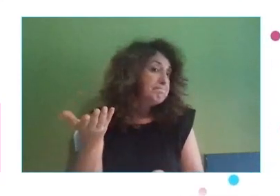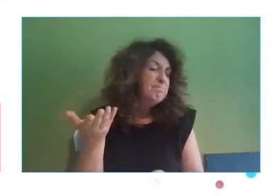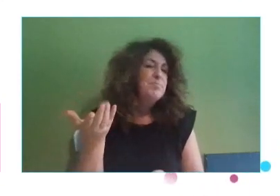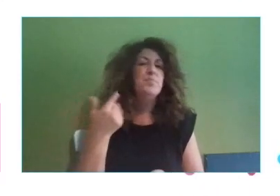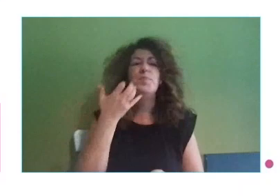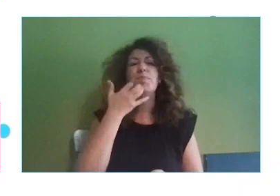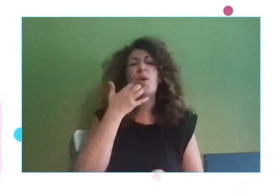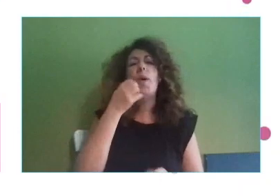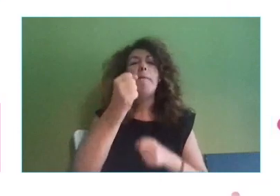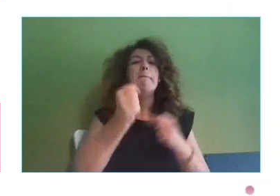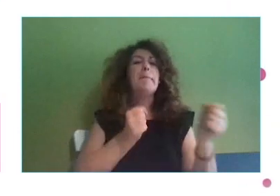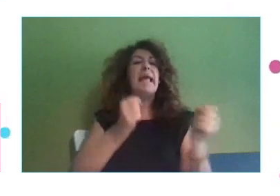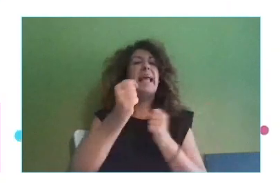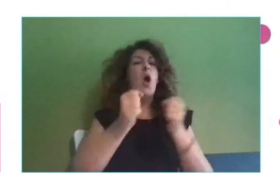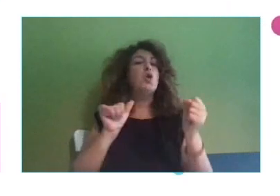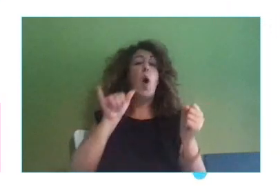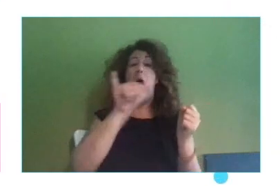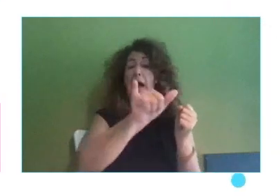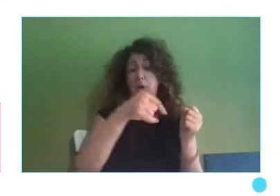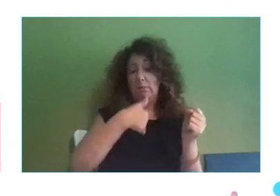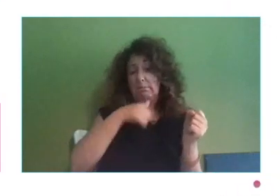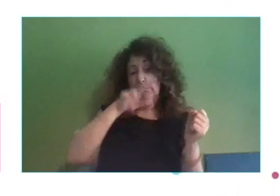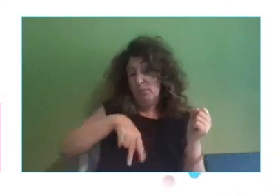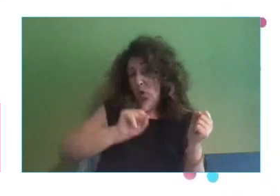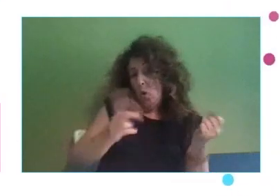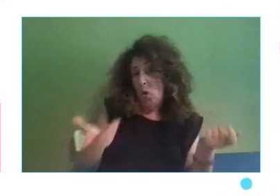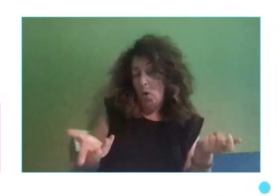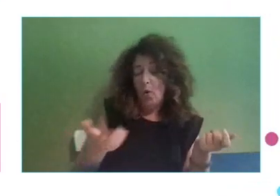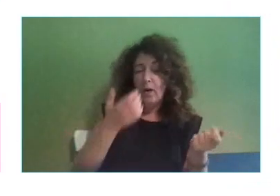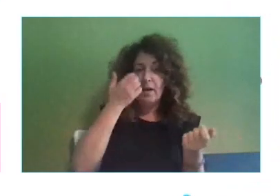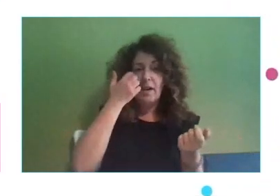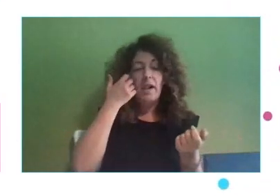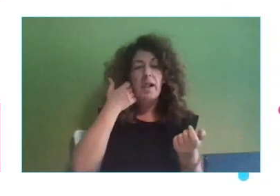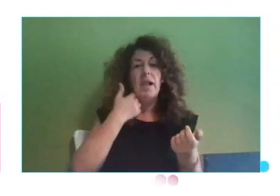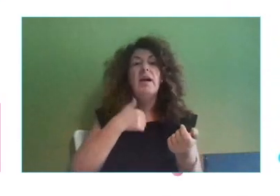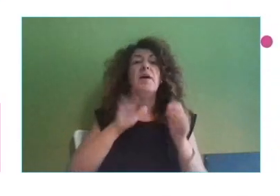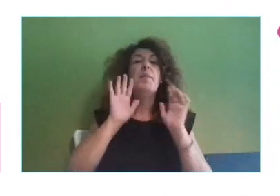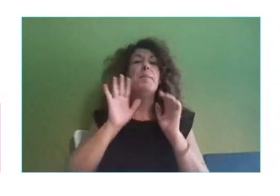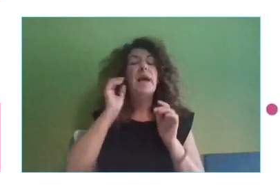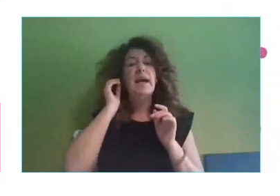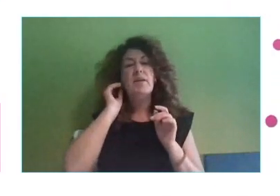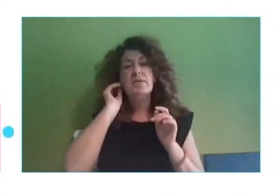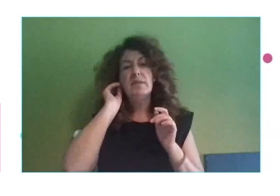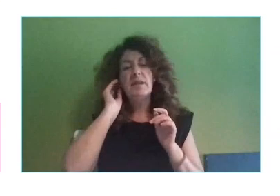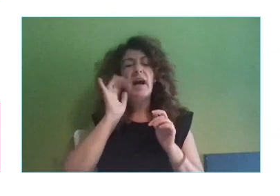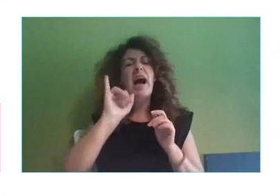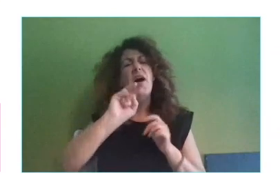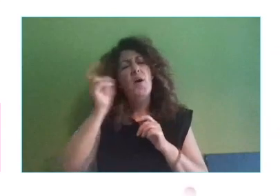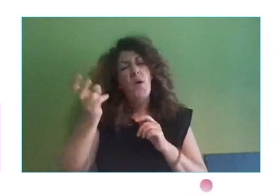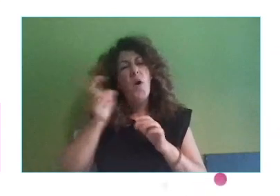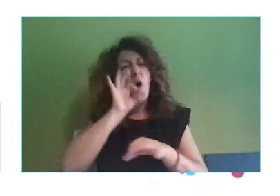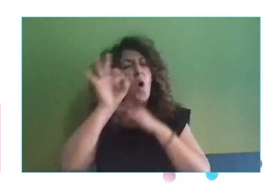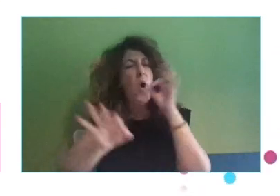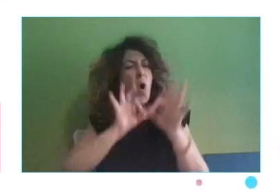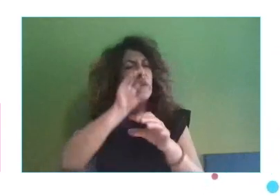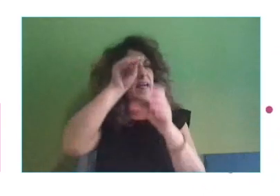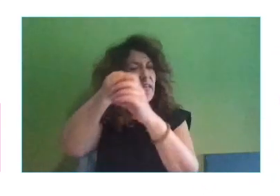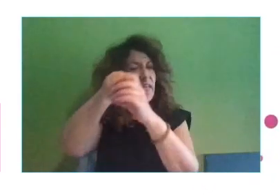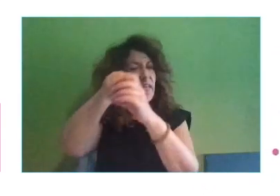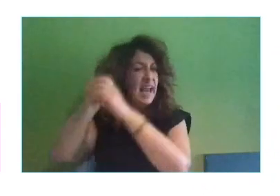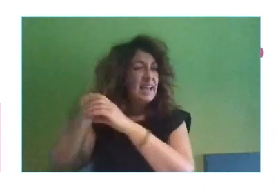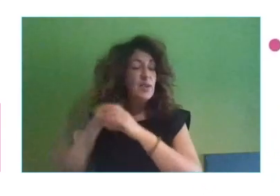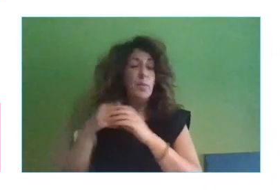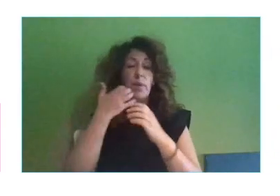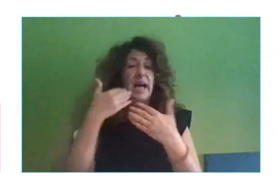piloto de aviones. Pero sí que hay algo que nosotros podemos hacer desde las organizaciones, como responsables de equipos, como